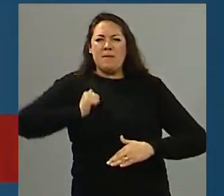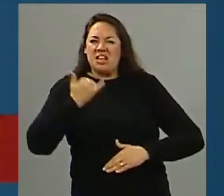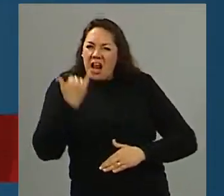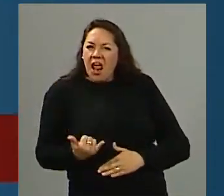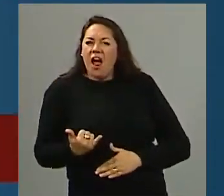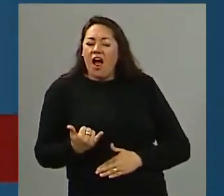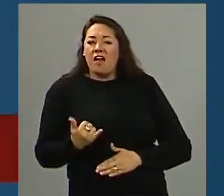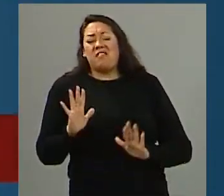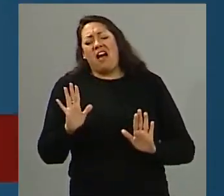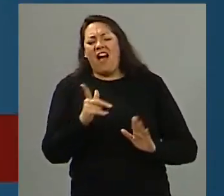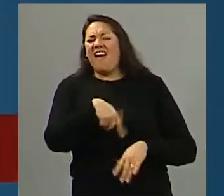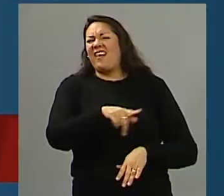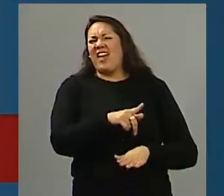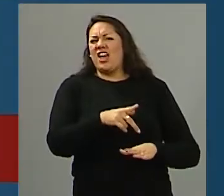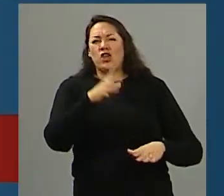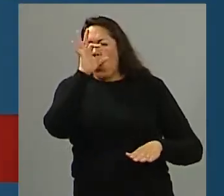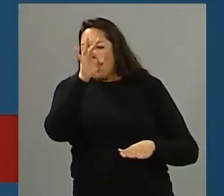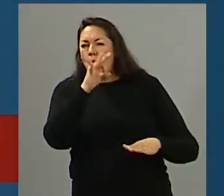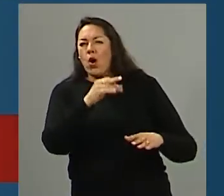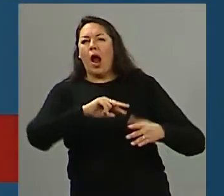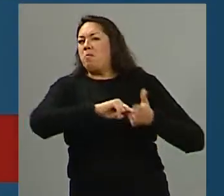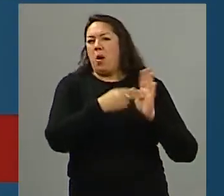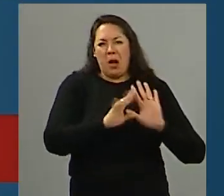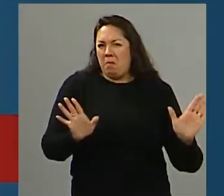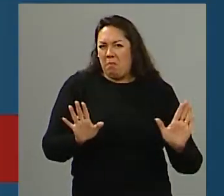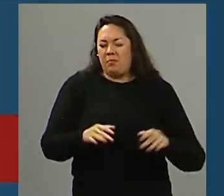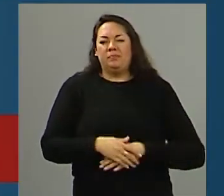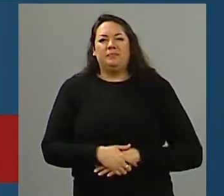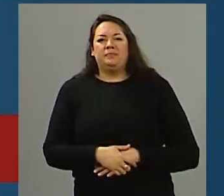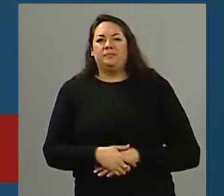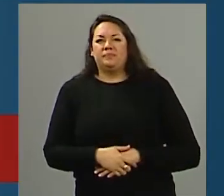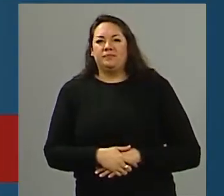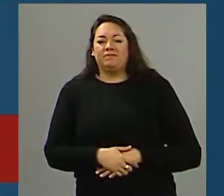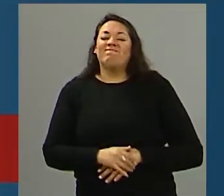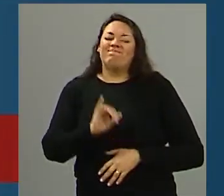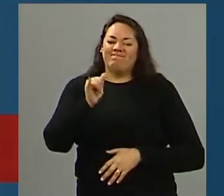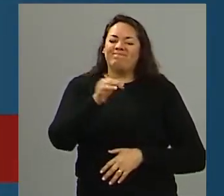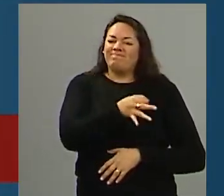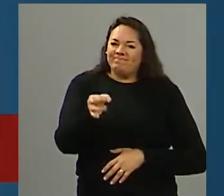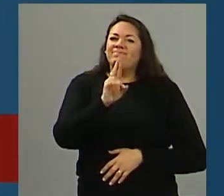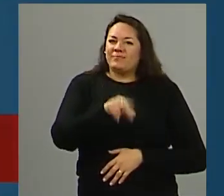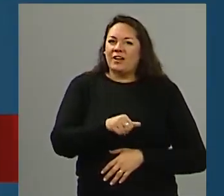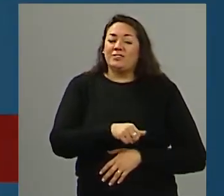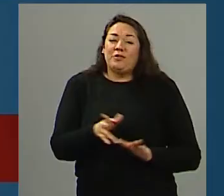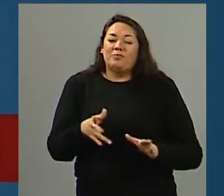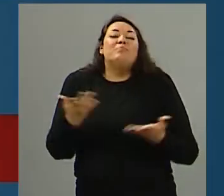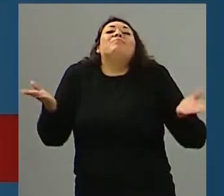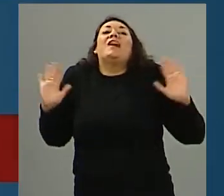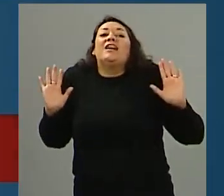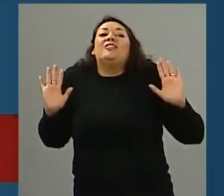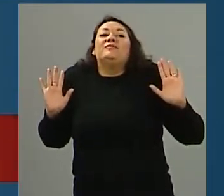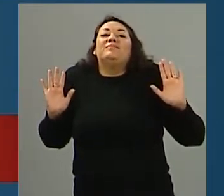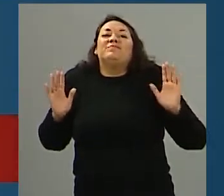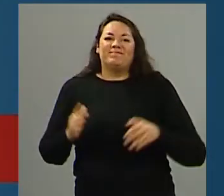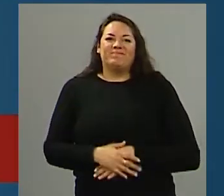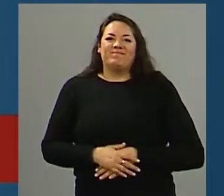naciones del mundo y que uno entiende que tal vez a ellos no les va a suceder, ¿no? Sí, sí, pero bueno, sucedió. Pasó en el 41